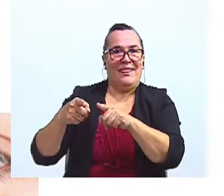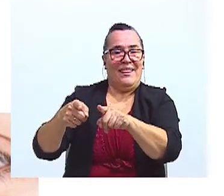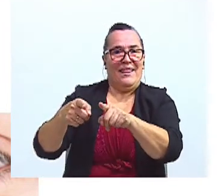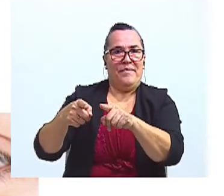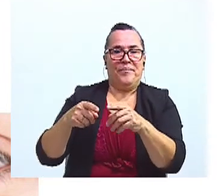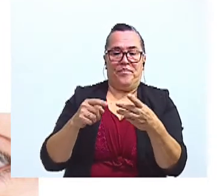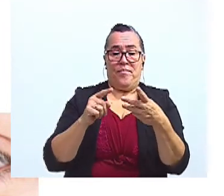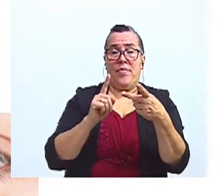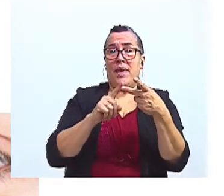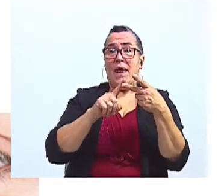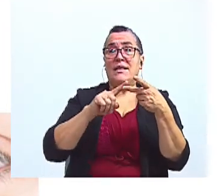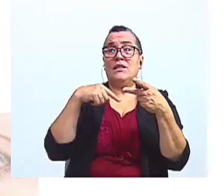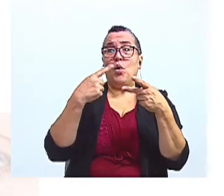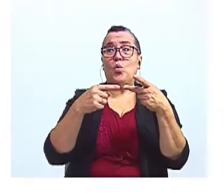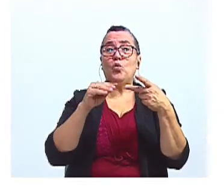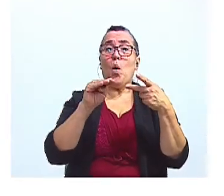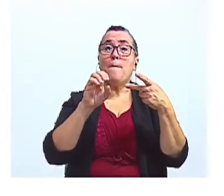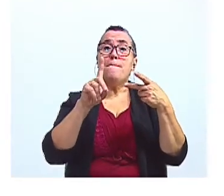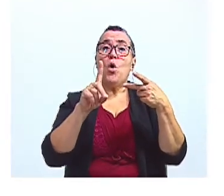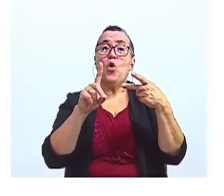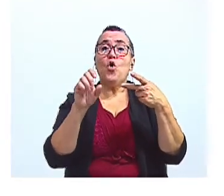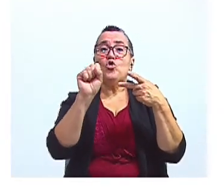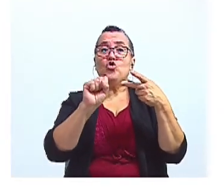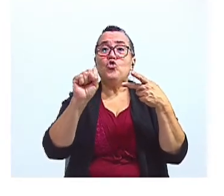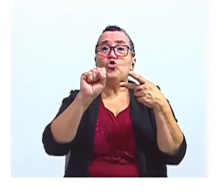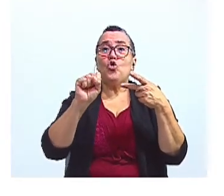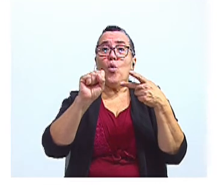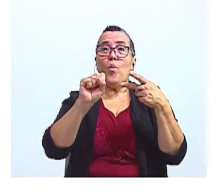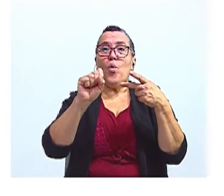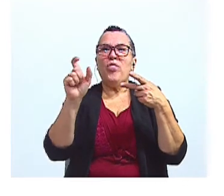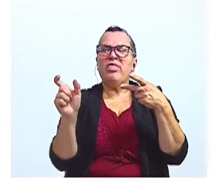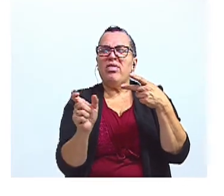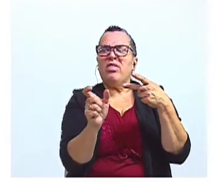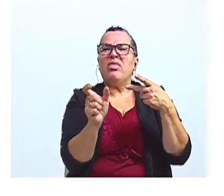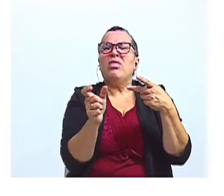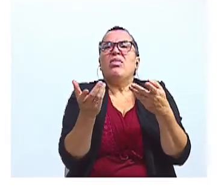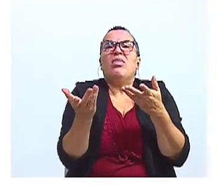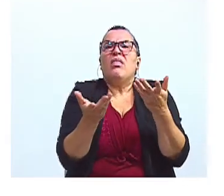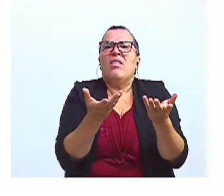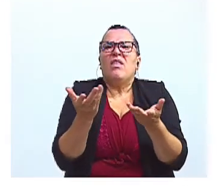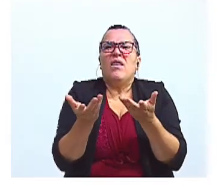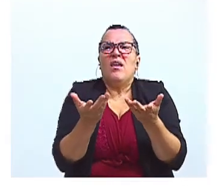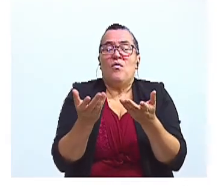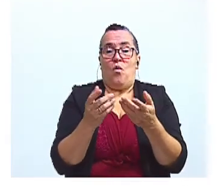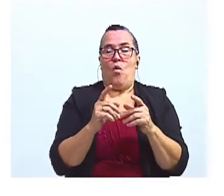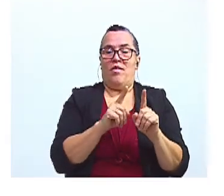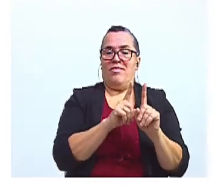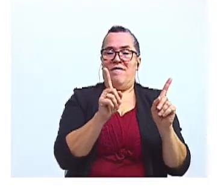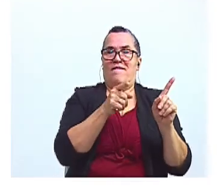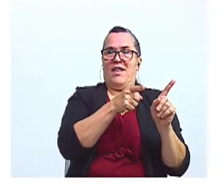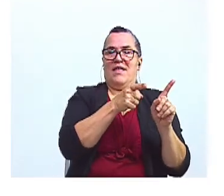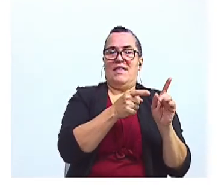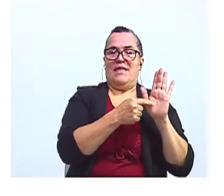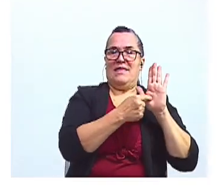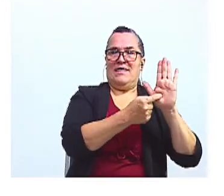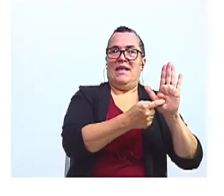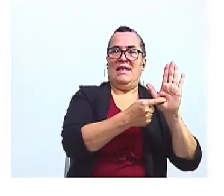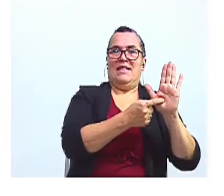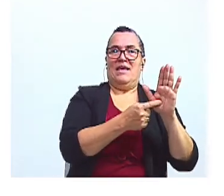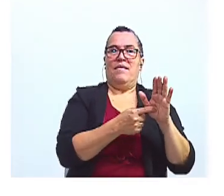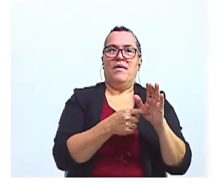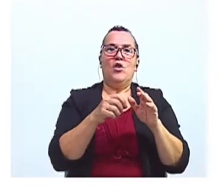El siguiente modo se llama modo subjuntivo. El modo subjuntivo a diferencia del modo indicativo